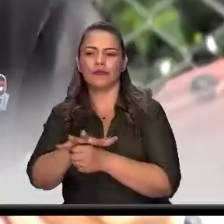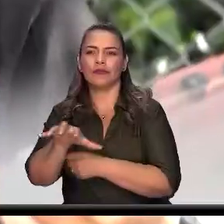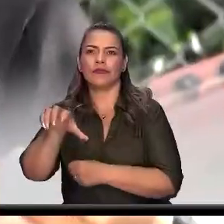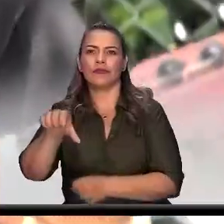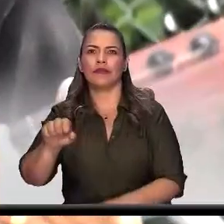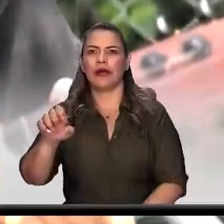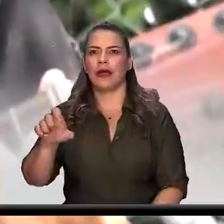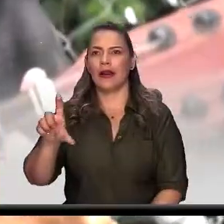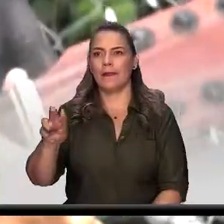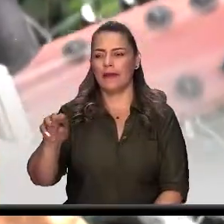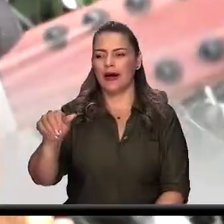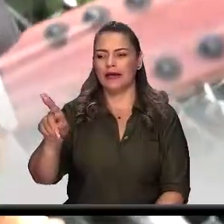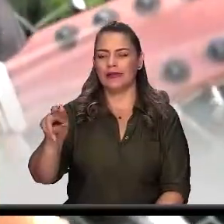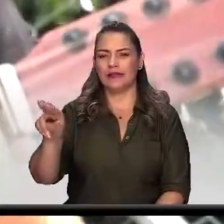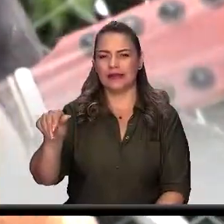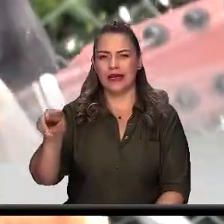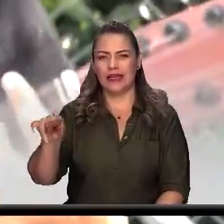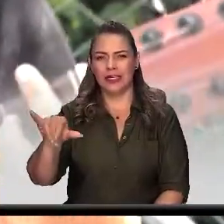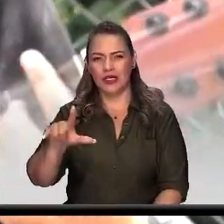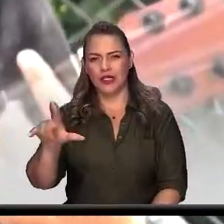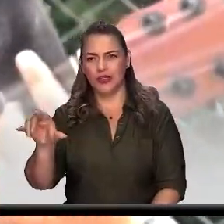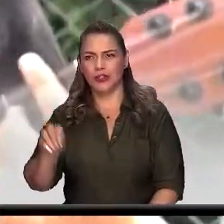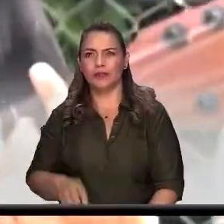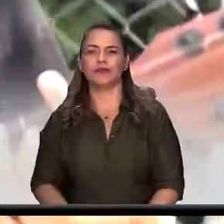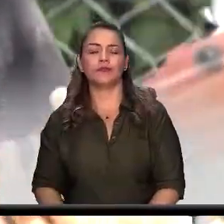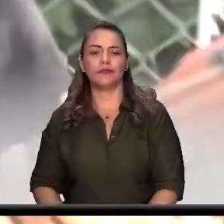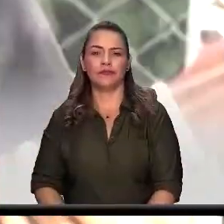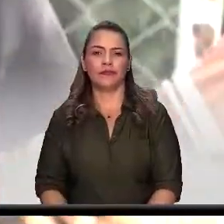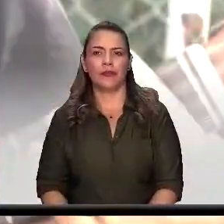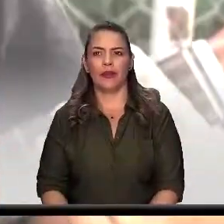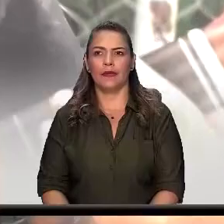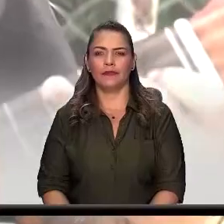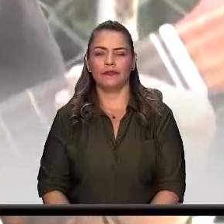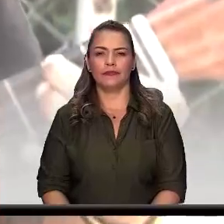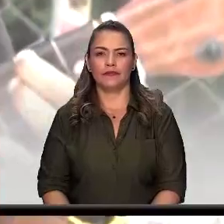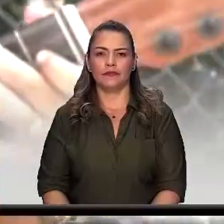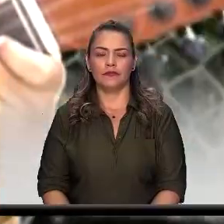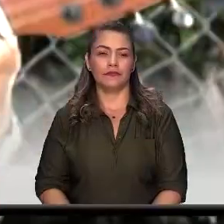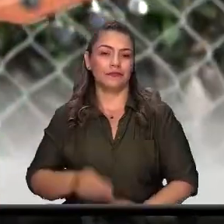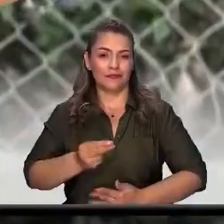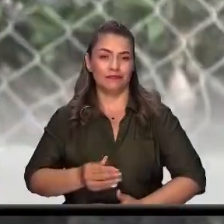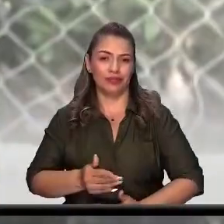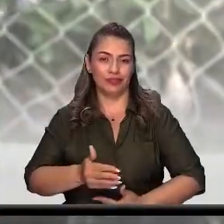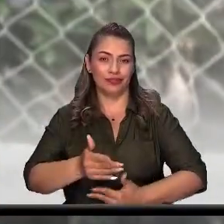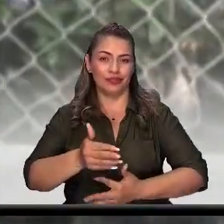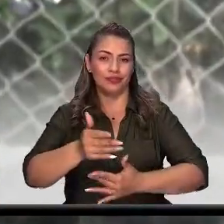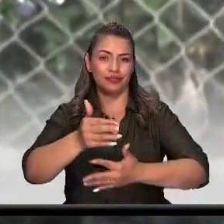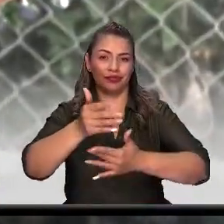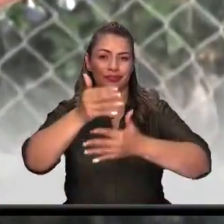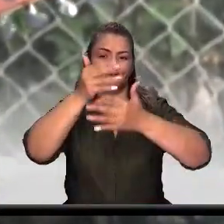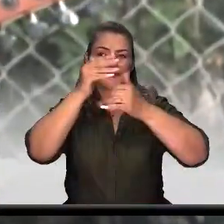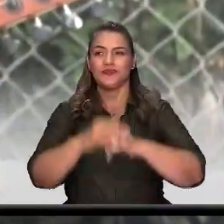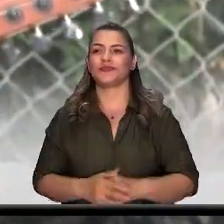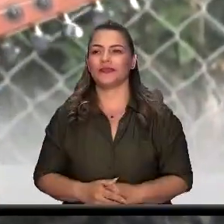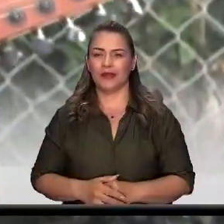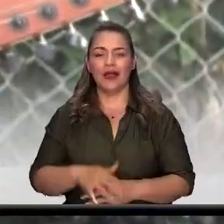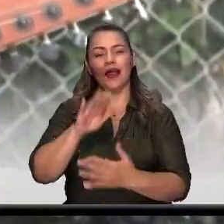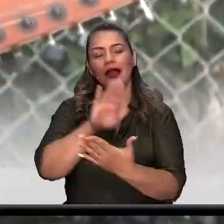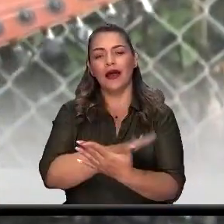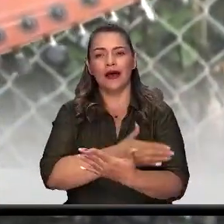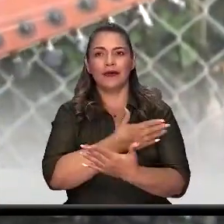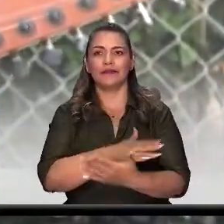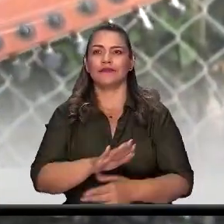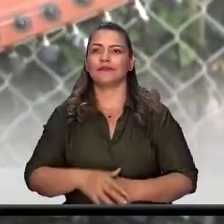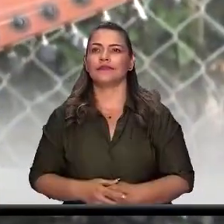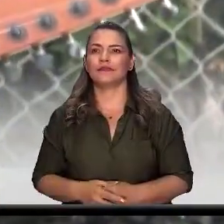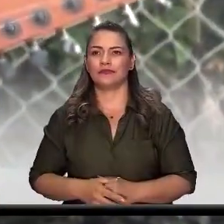Este año en Itagüí la fiesta va a estar bien dura porque estamos en la fiesta